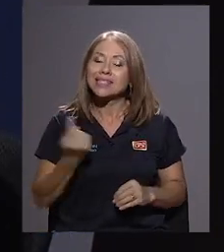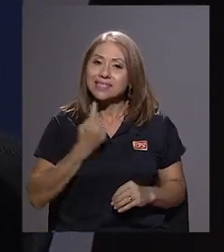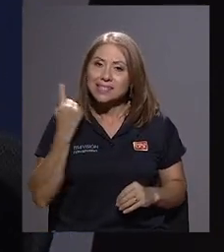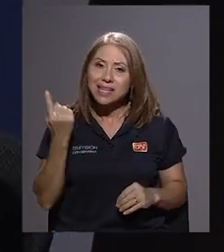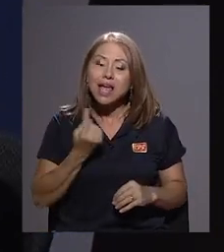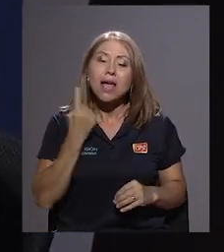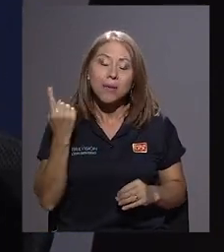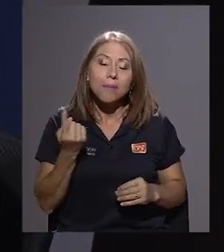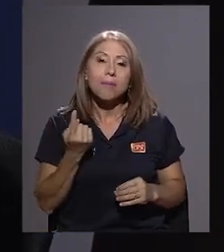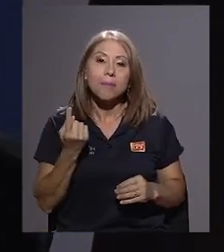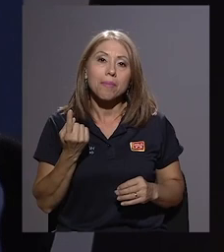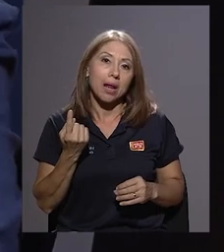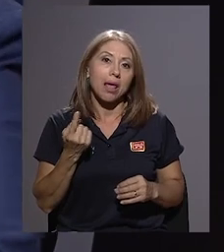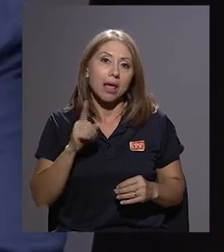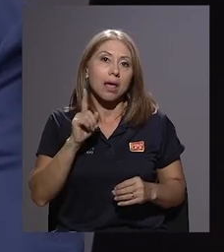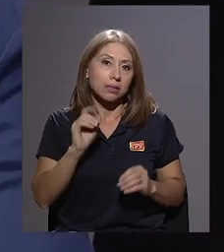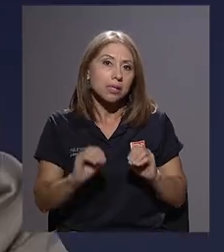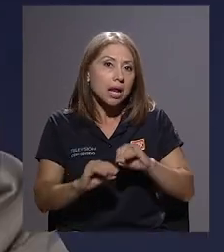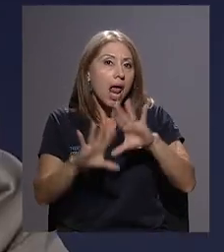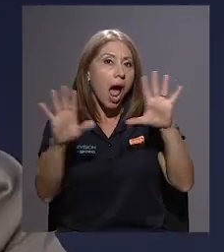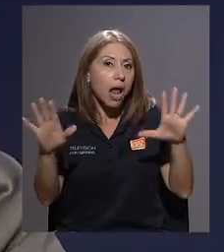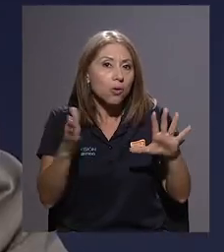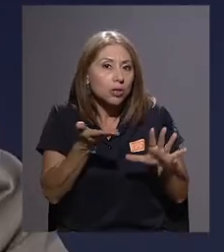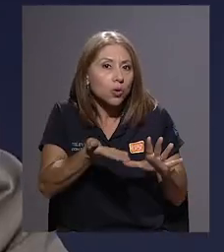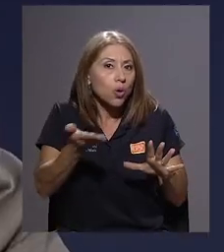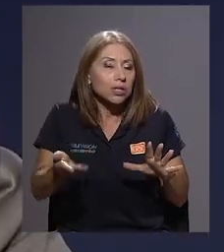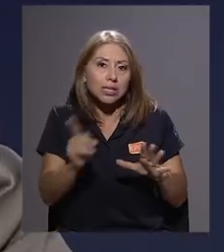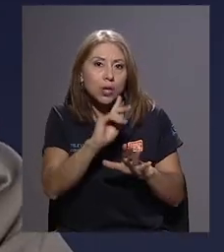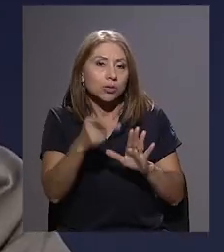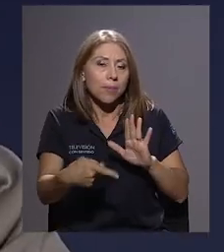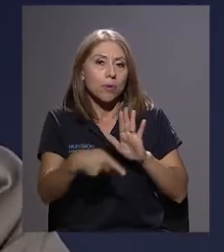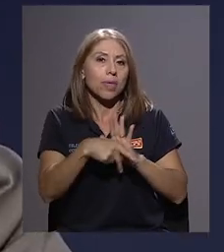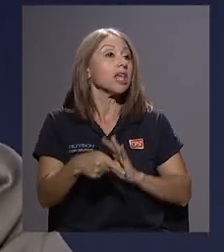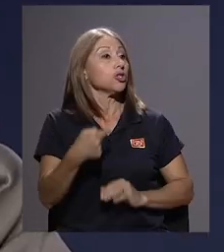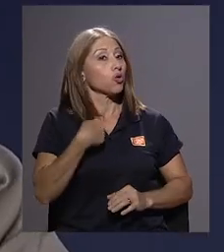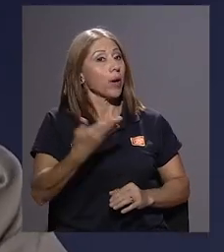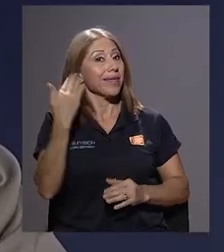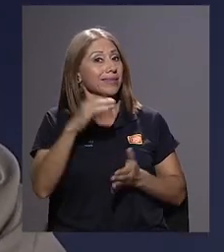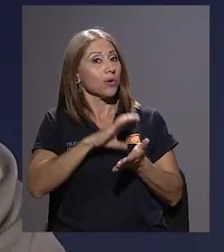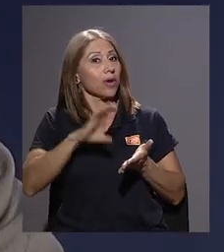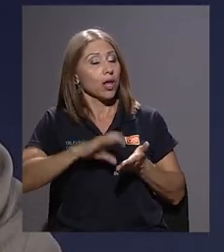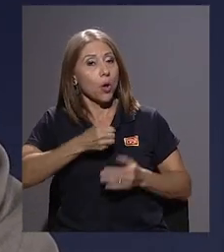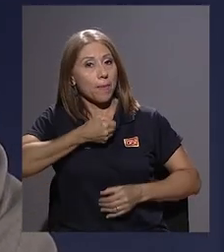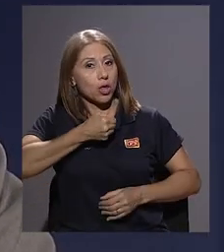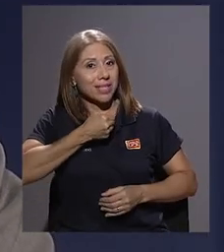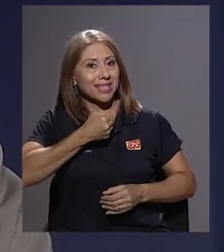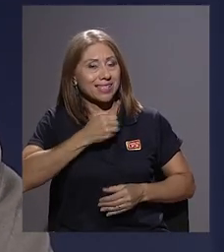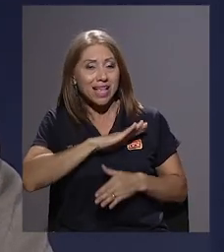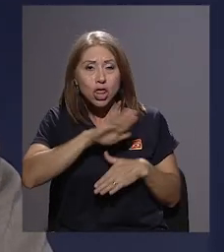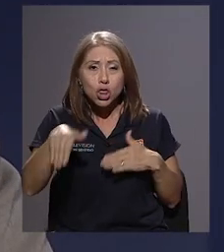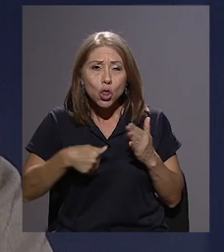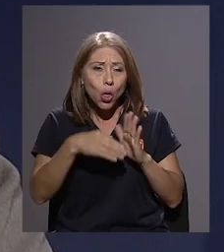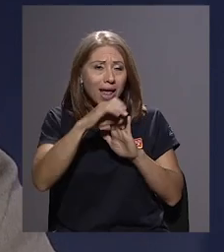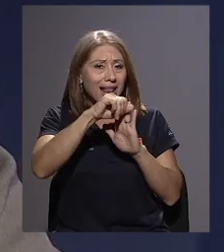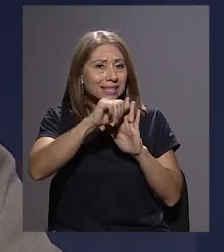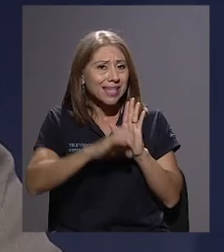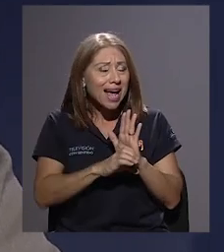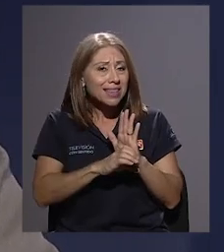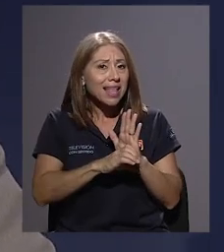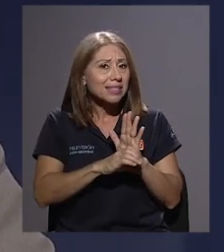definitivamente prohibidos. Yo estuve en el colegio de periodistas y todas las actas se subían casi que de manera